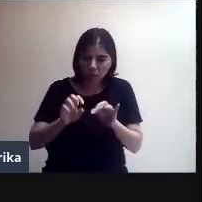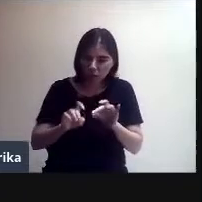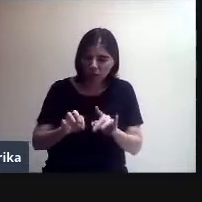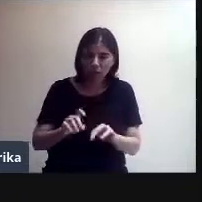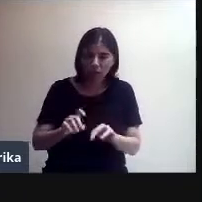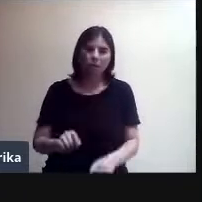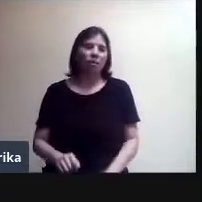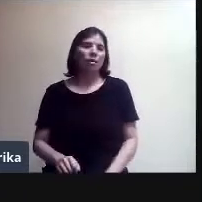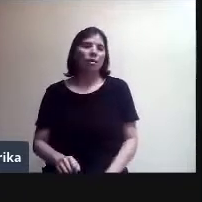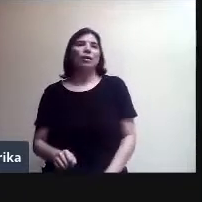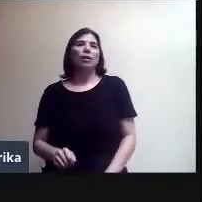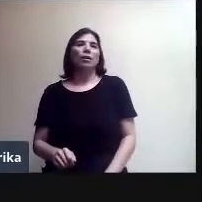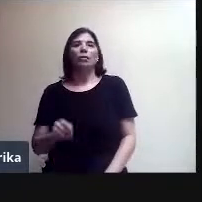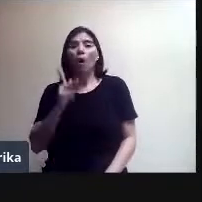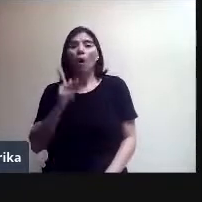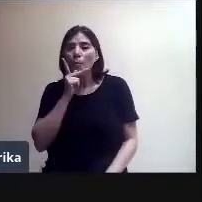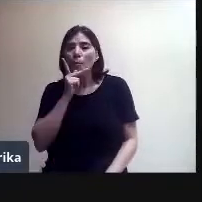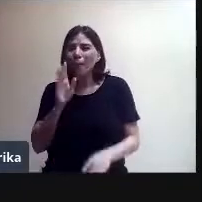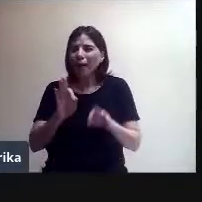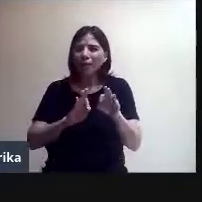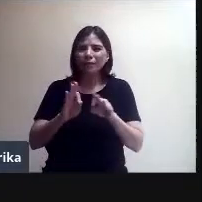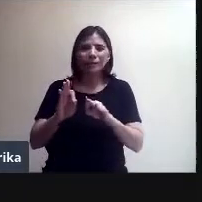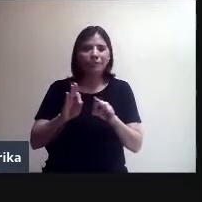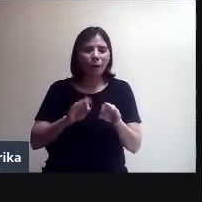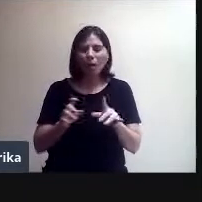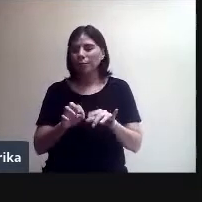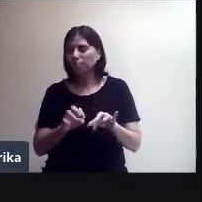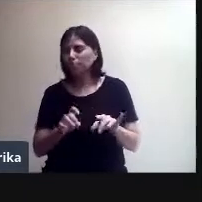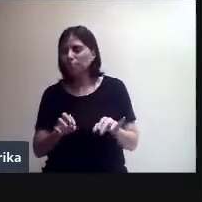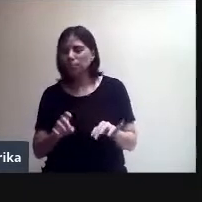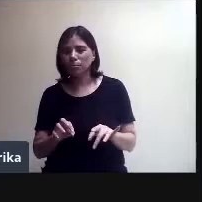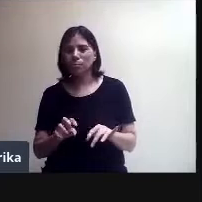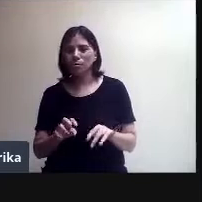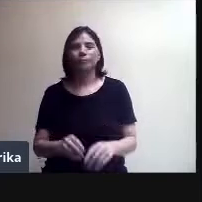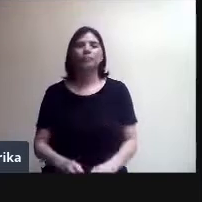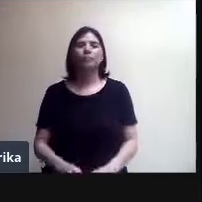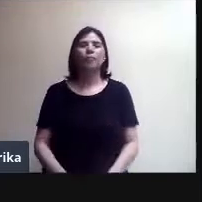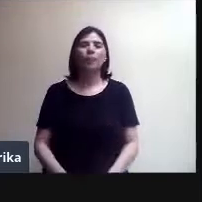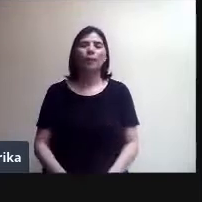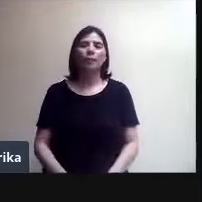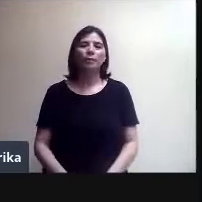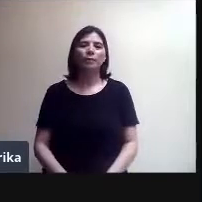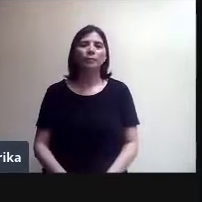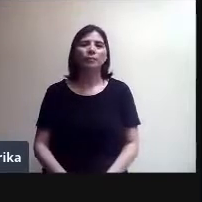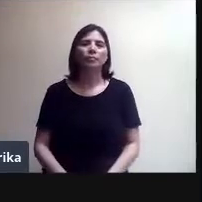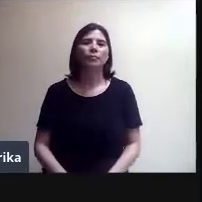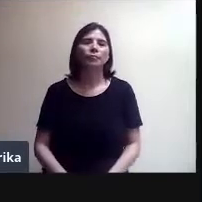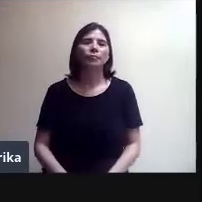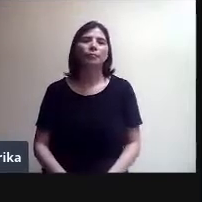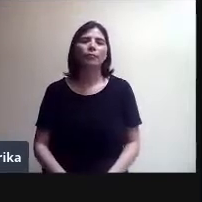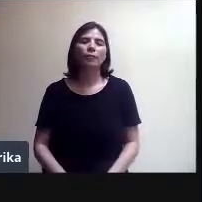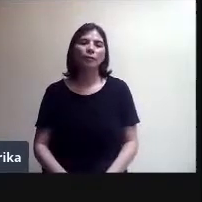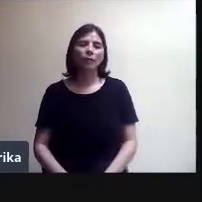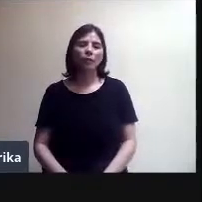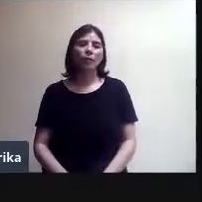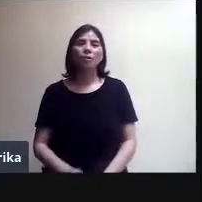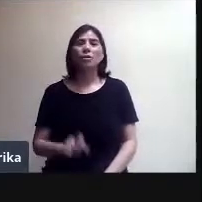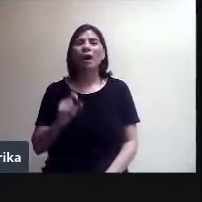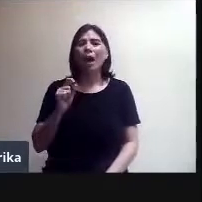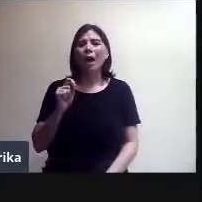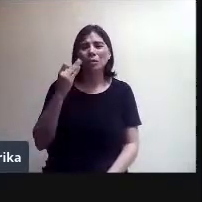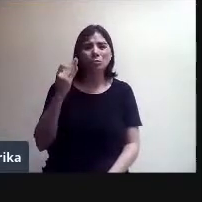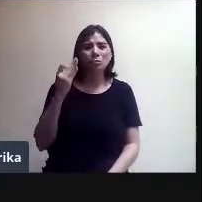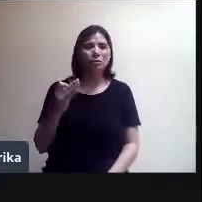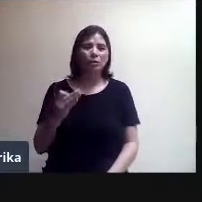tiene que ver algunos recursos que le mandan de la oficina que demandan